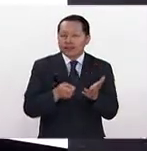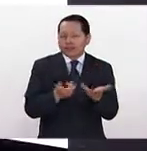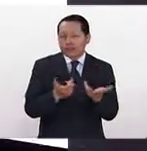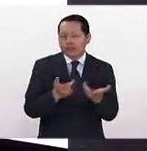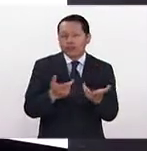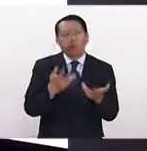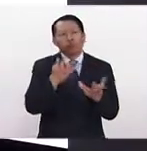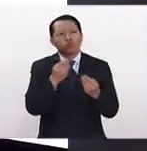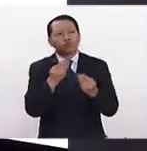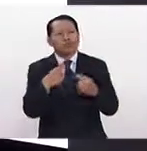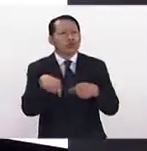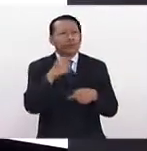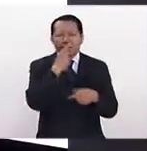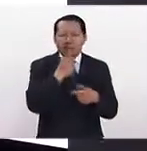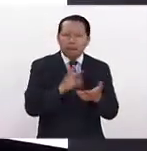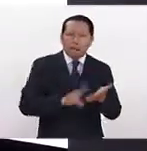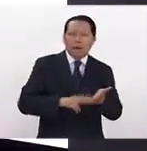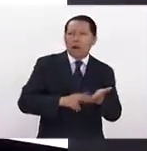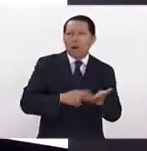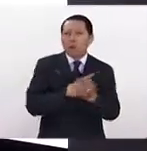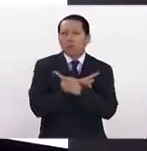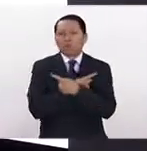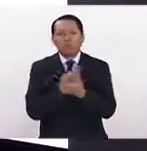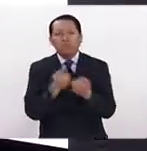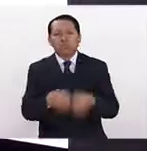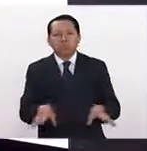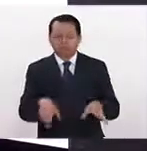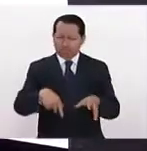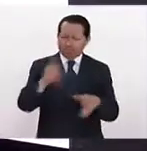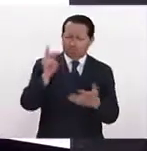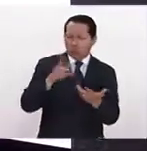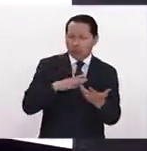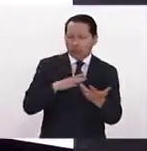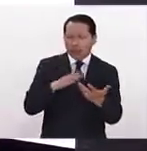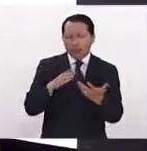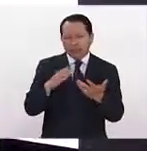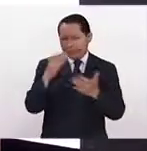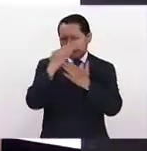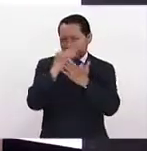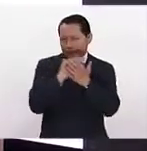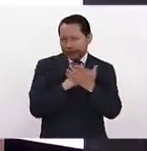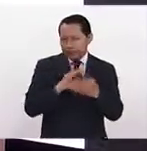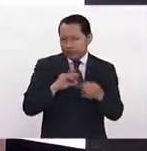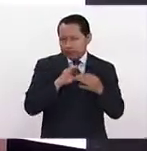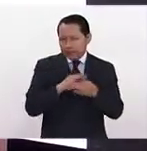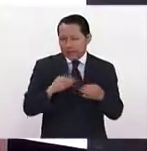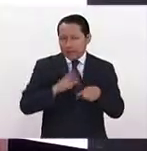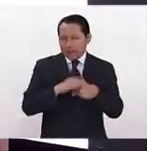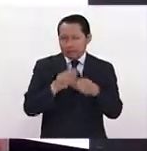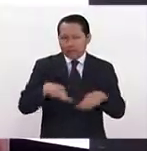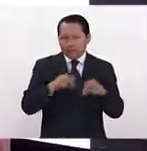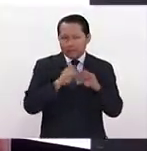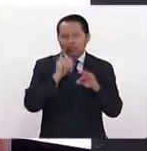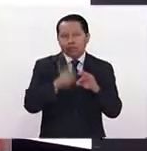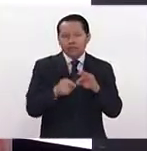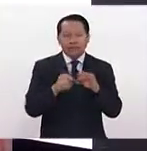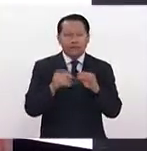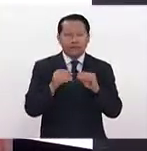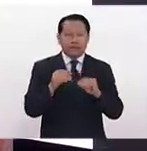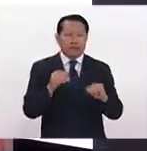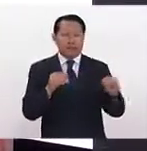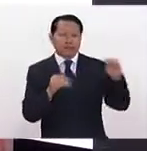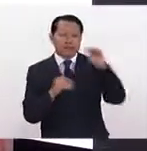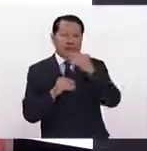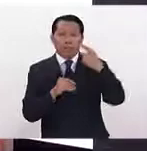fíjate que arriba de los valores, o sea, si ponemos en una escala, lo más importante es la empatía antes que los valores. ¿Por qué?